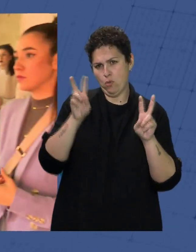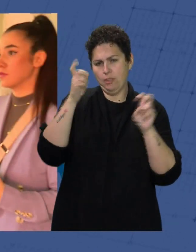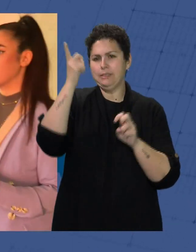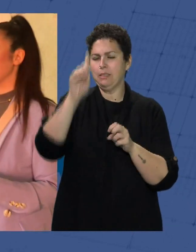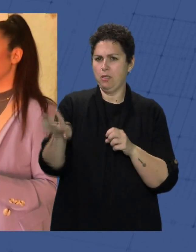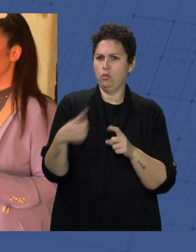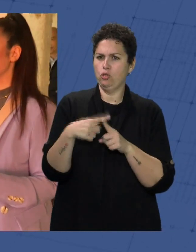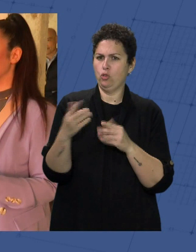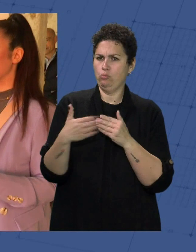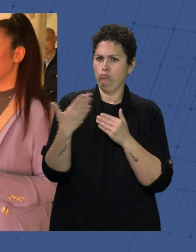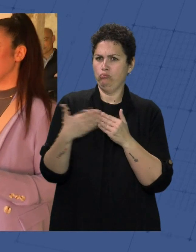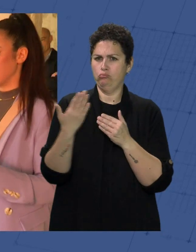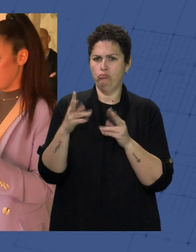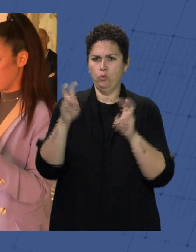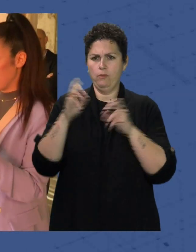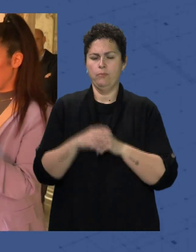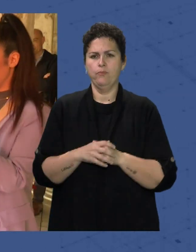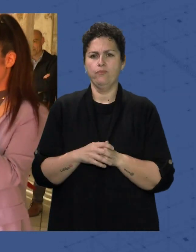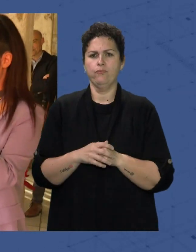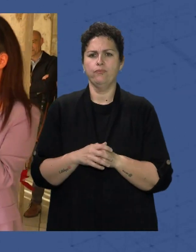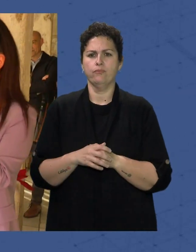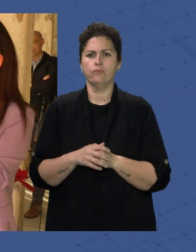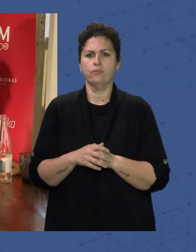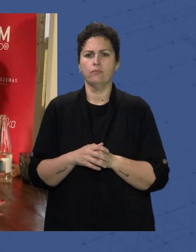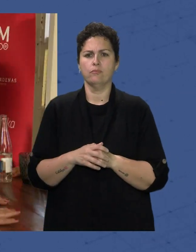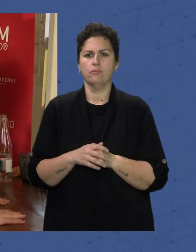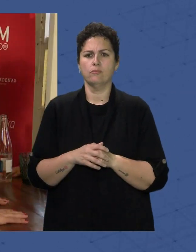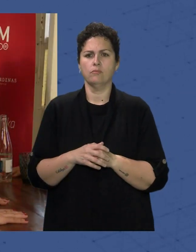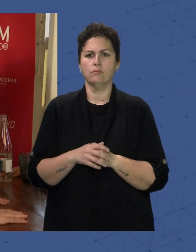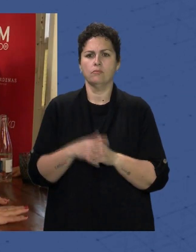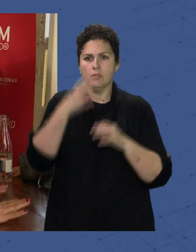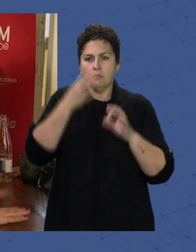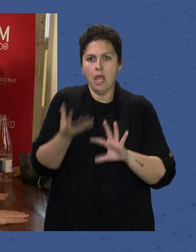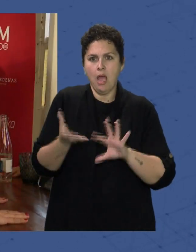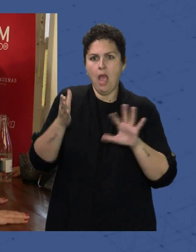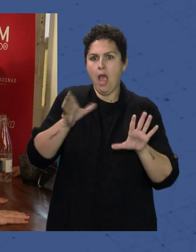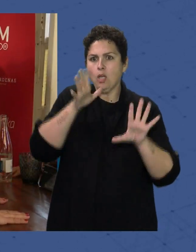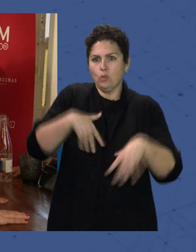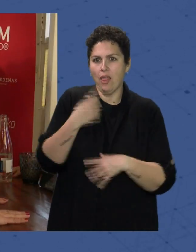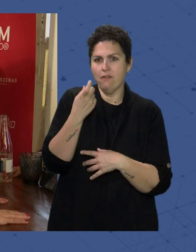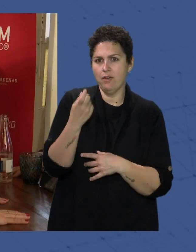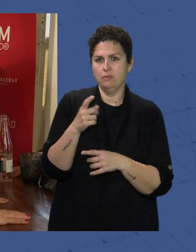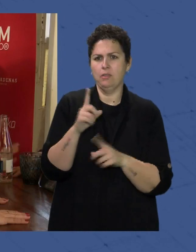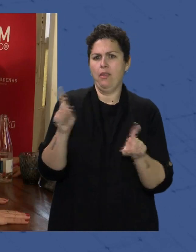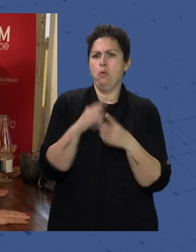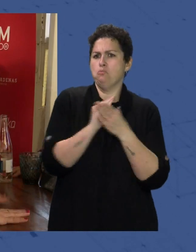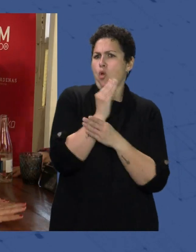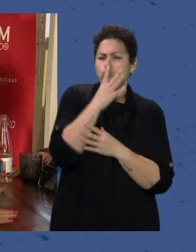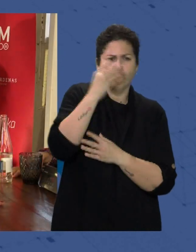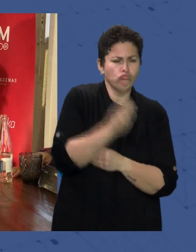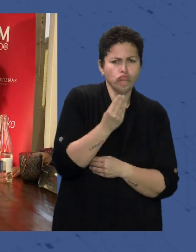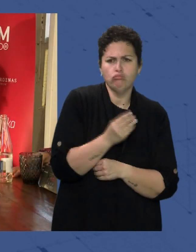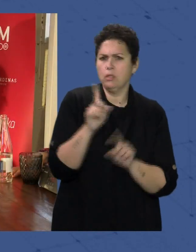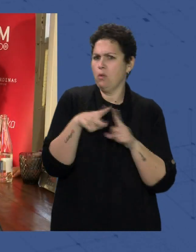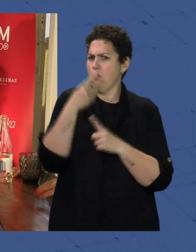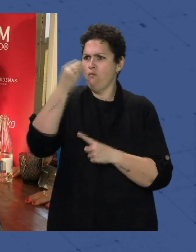Es que o estás Con el know-how Lo que está pasando hoy día O realmente no estás Yo me he dado cuenta Con el paso del tiempo Que da igual Que tengas muy buen producto Que da igual Que sean